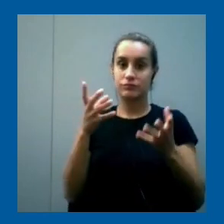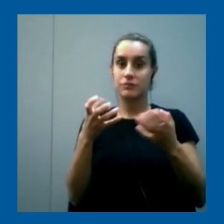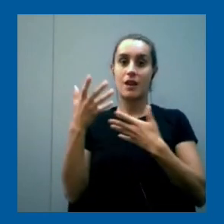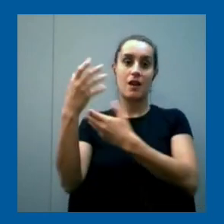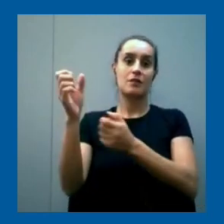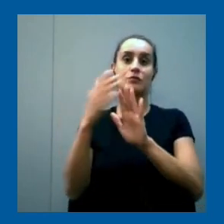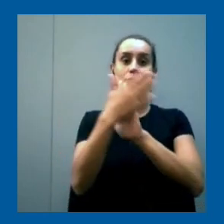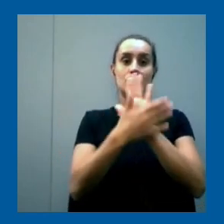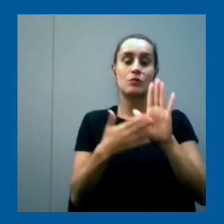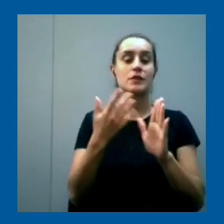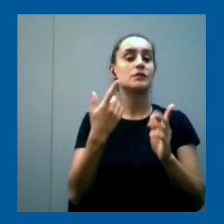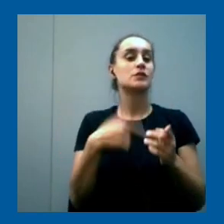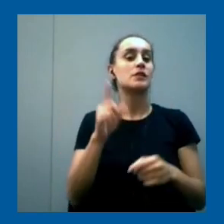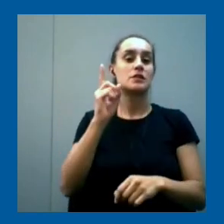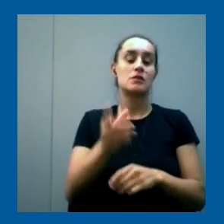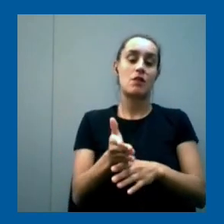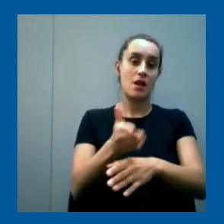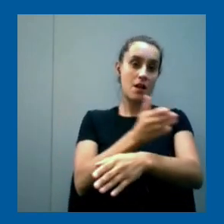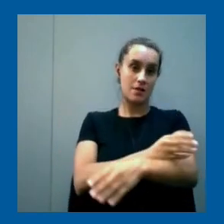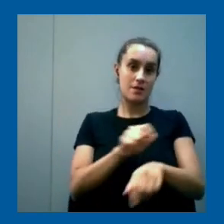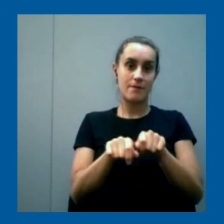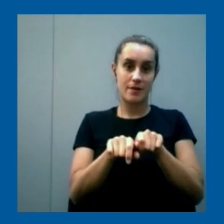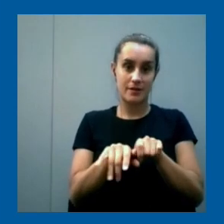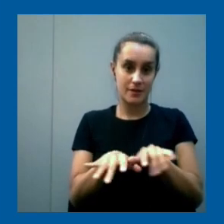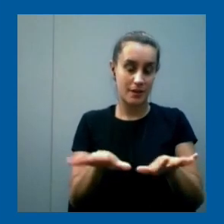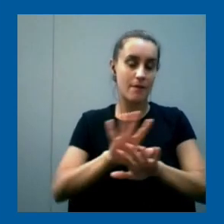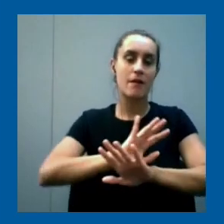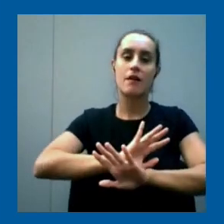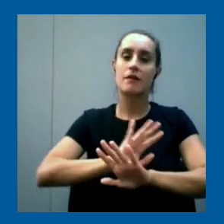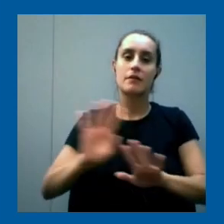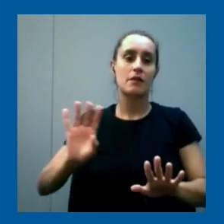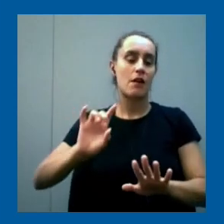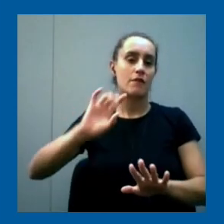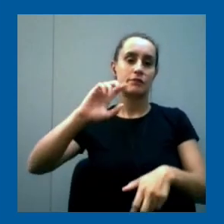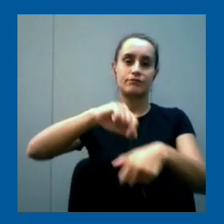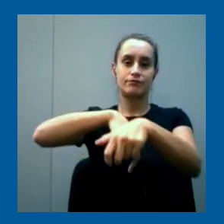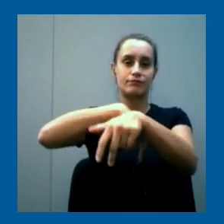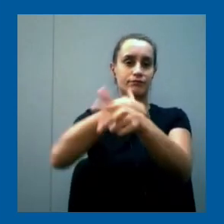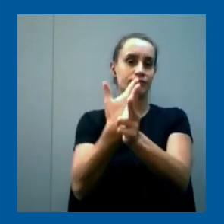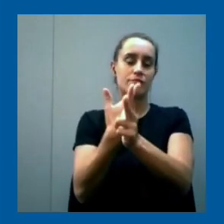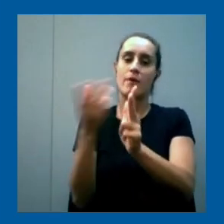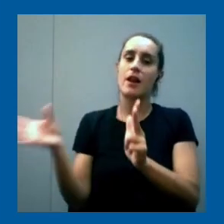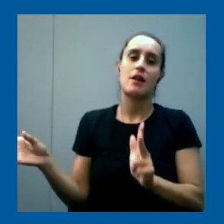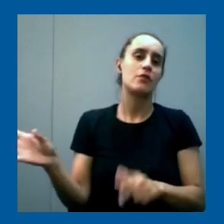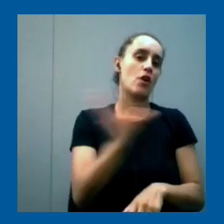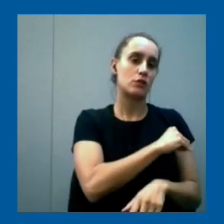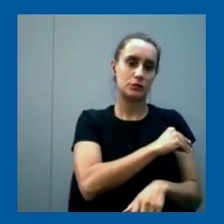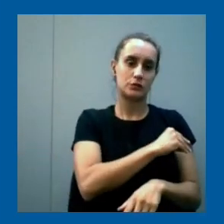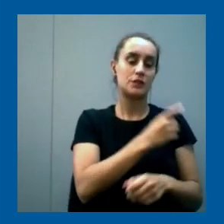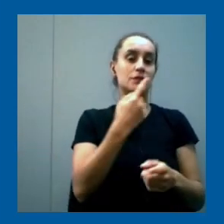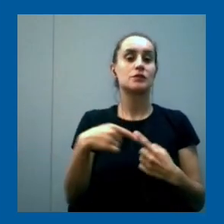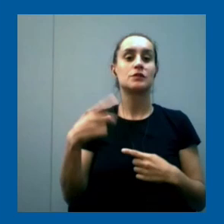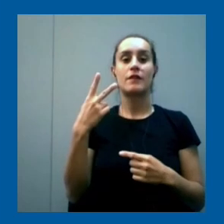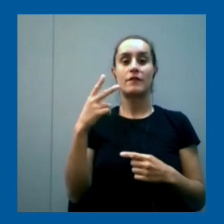decidimos, incluso antes de la pandemia, pasar a hacerlo online. Y bueno, desde el 2020 estamos 100